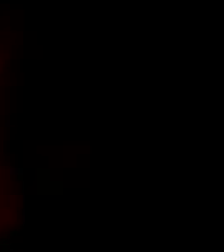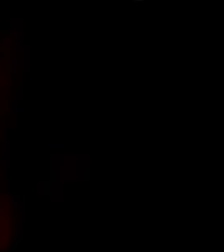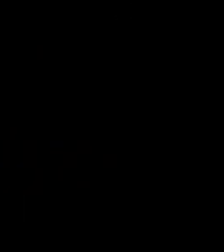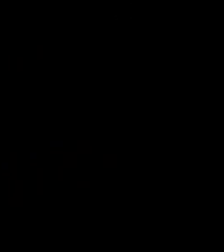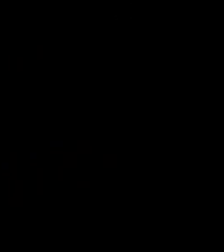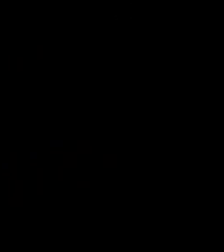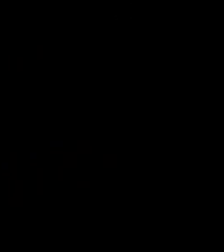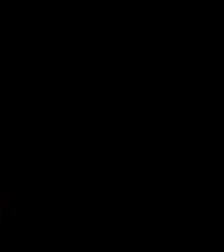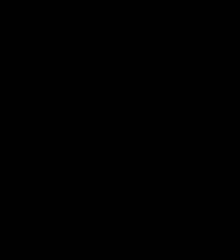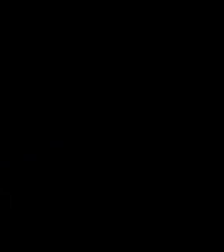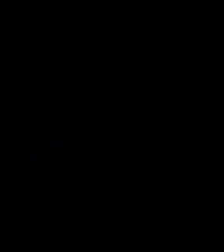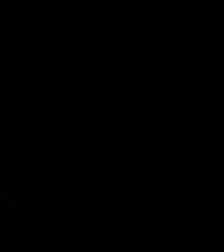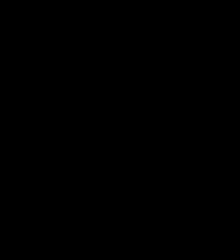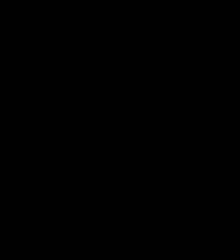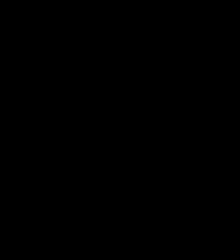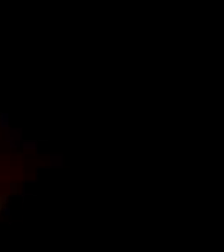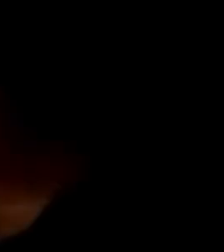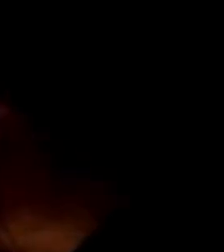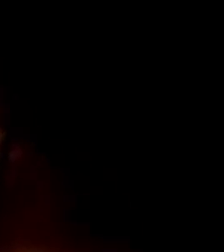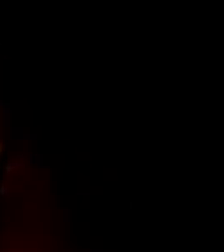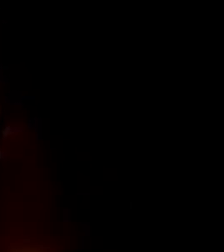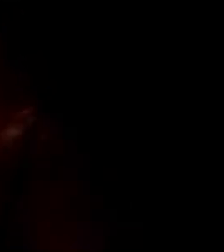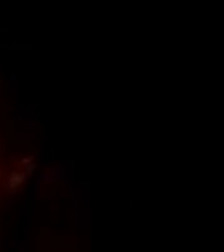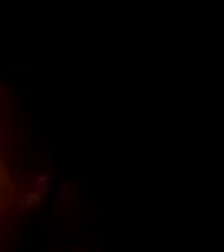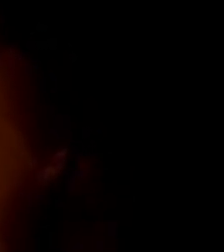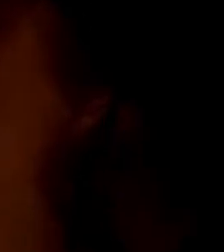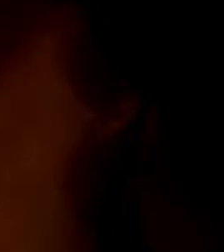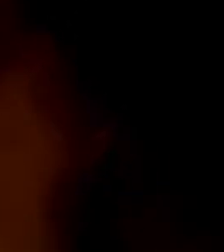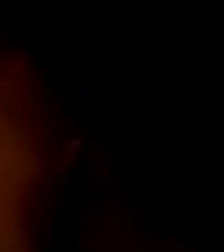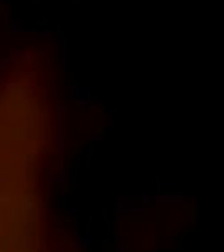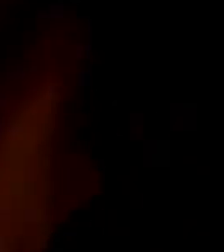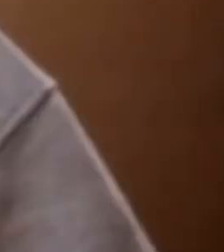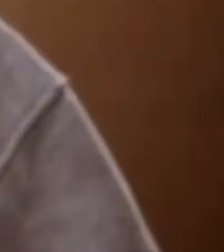en una nave motor con